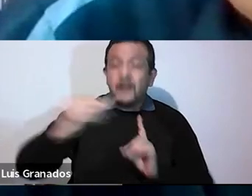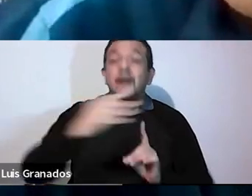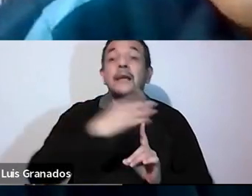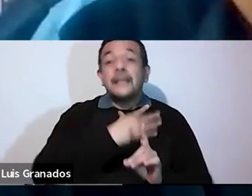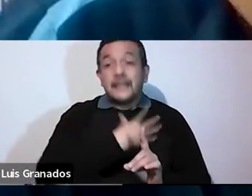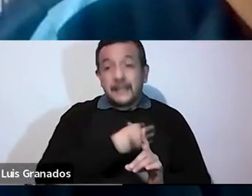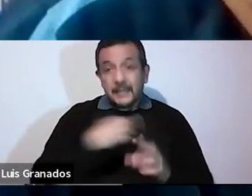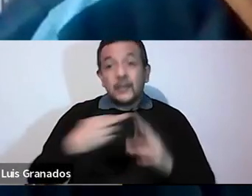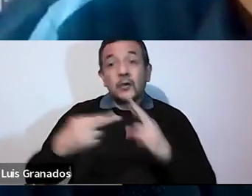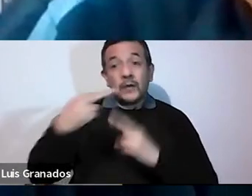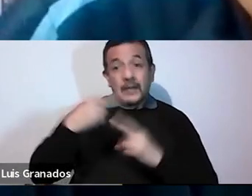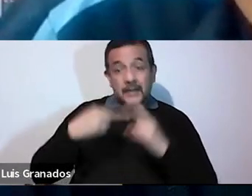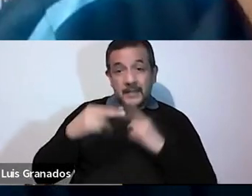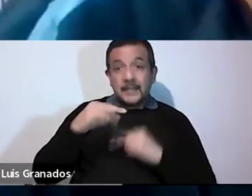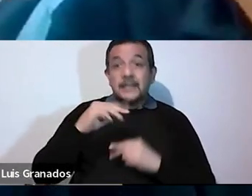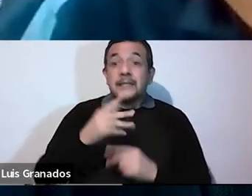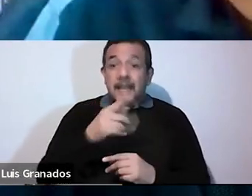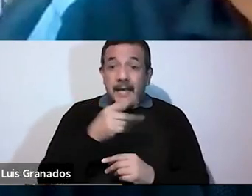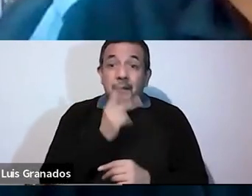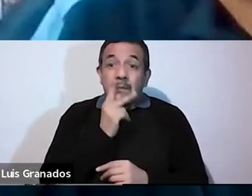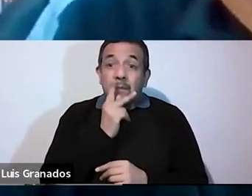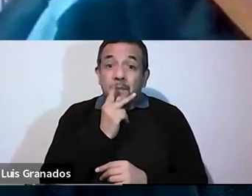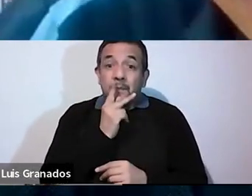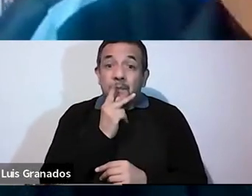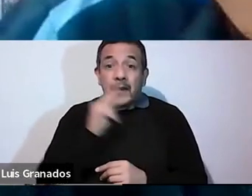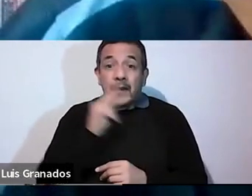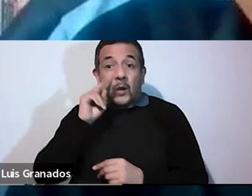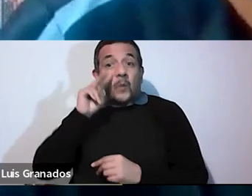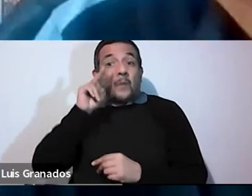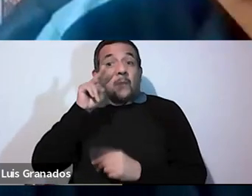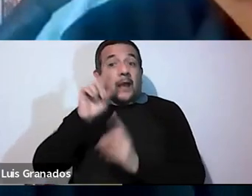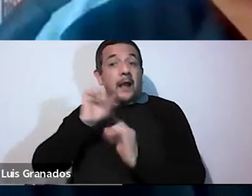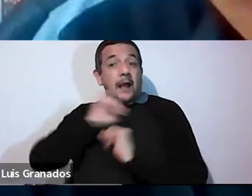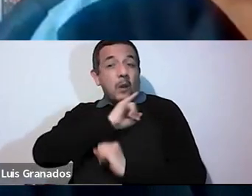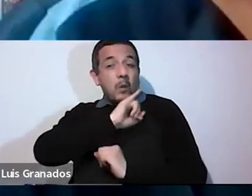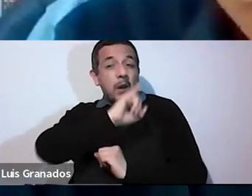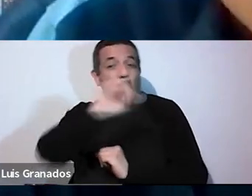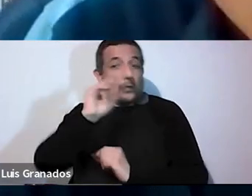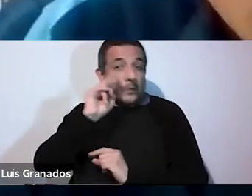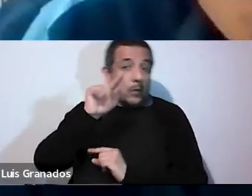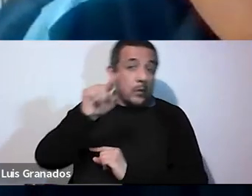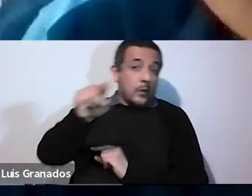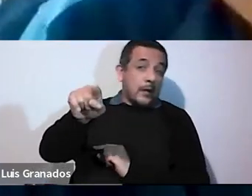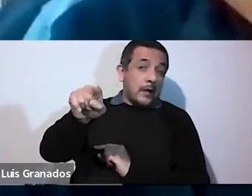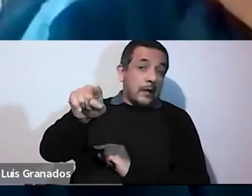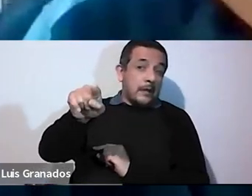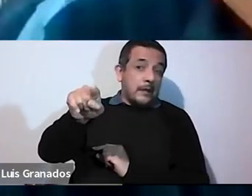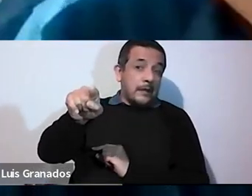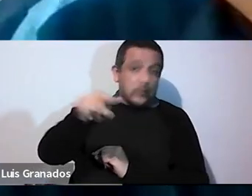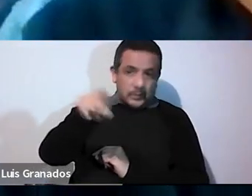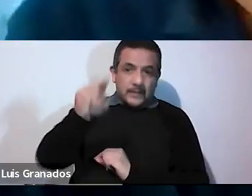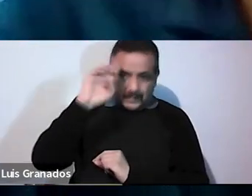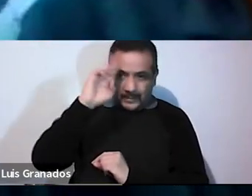Esto es lo que siente el padre, ¿verdad?, cuando mira a su hijo a lo lejos, lo ve a la distancia, si recuerdan en el evangelio, después que regresa, después de tanto